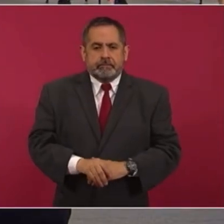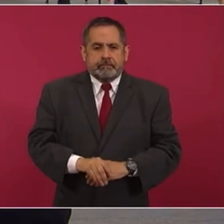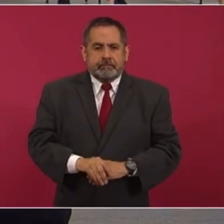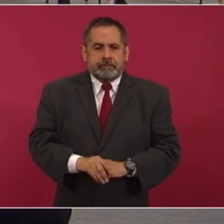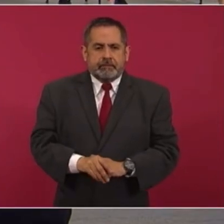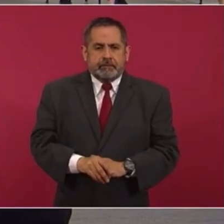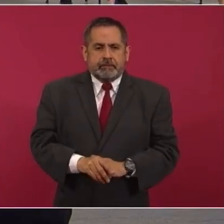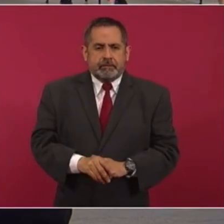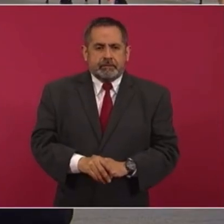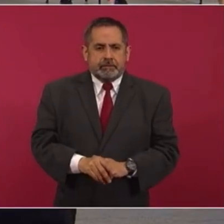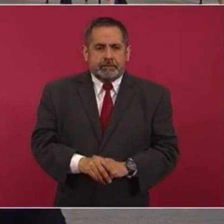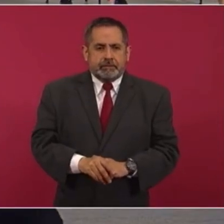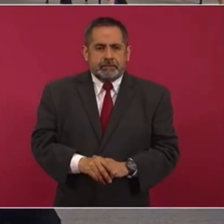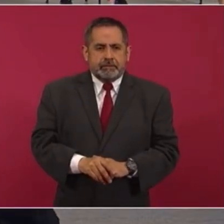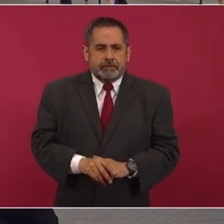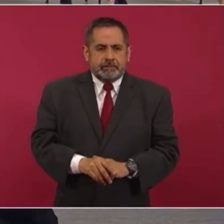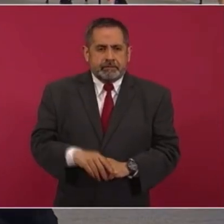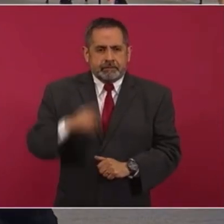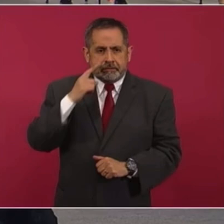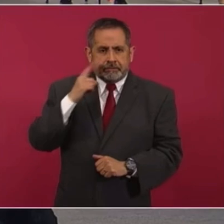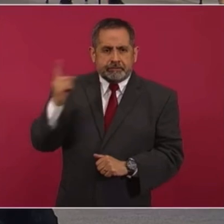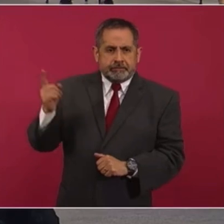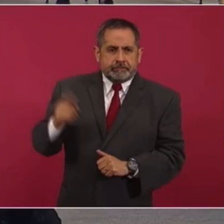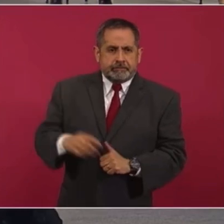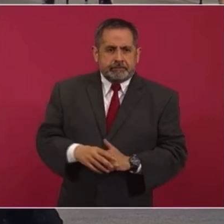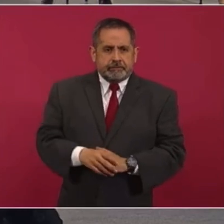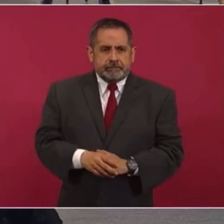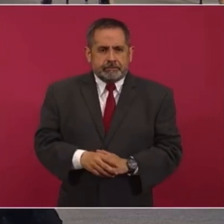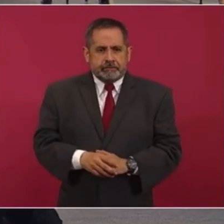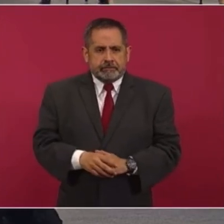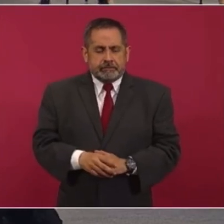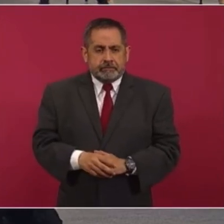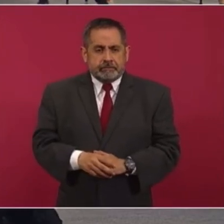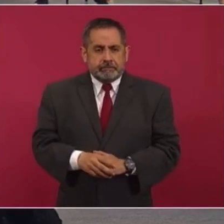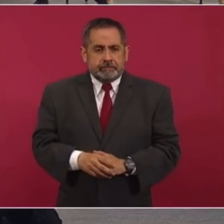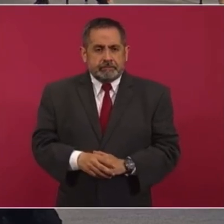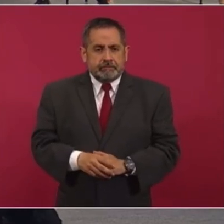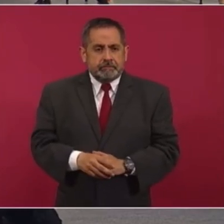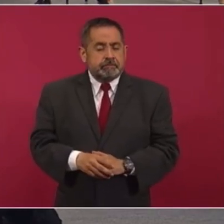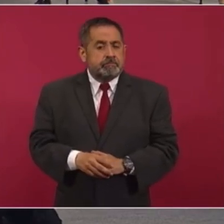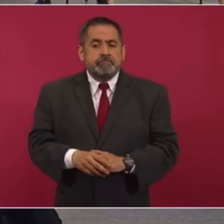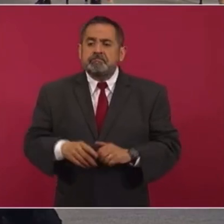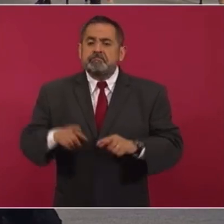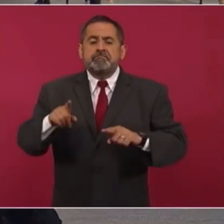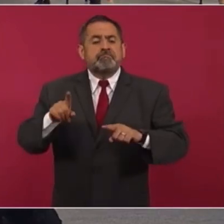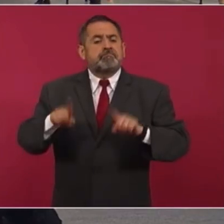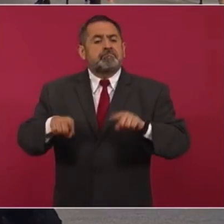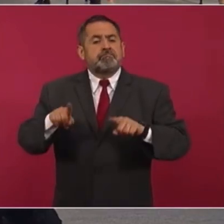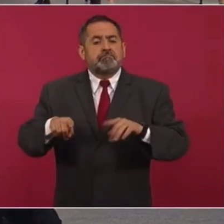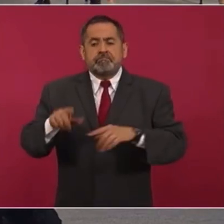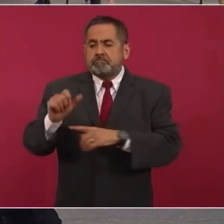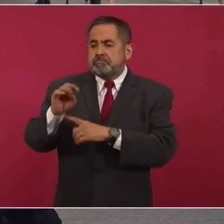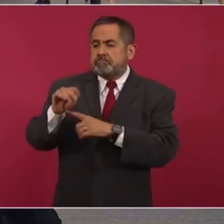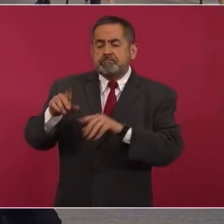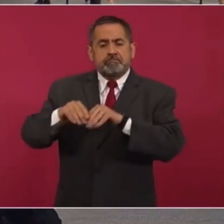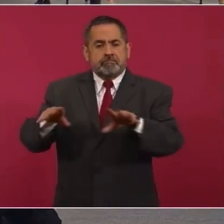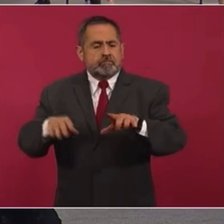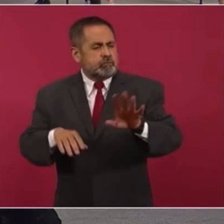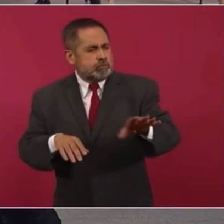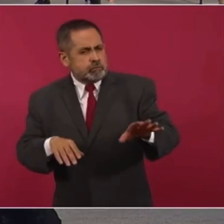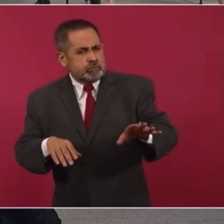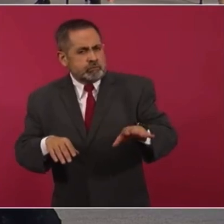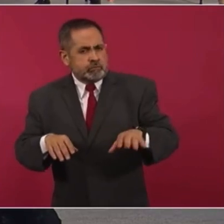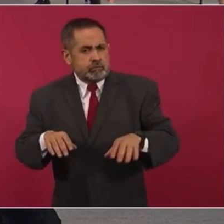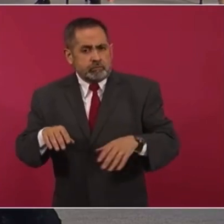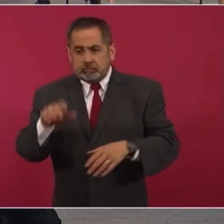A ver, miren eso. Dependiendo del mensaje que mande López Obrador también. Oye, pero pues es que sí es, es un